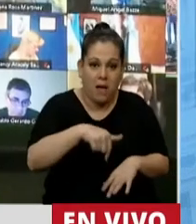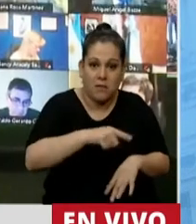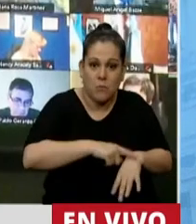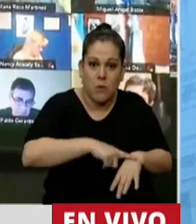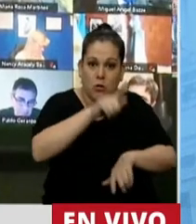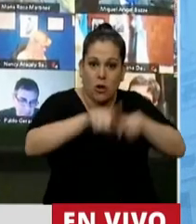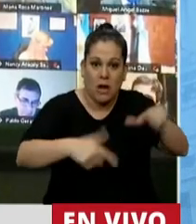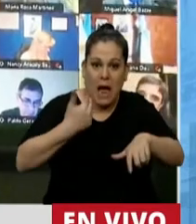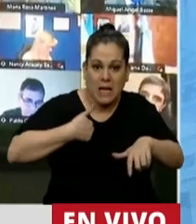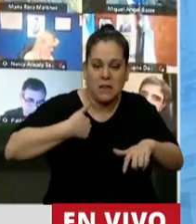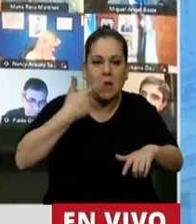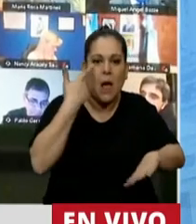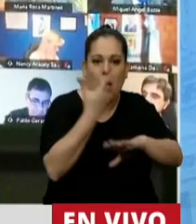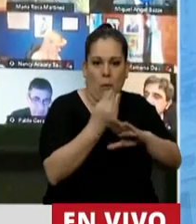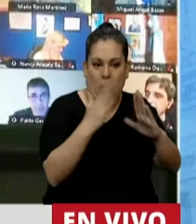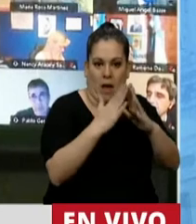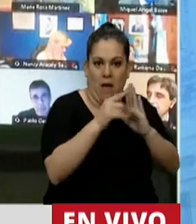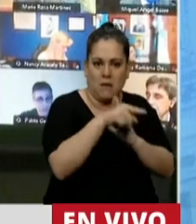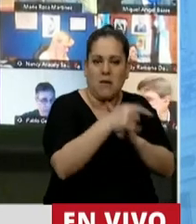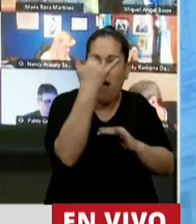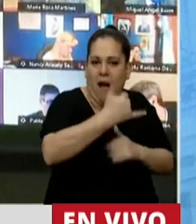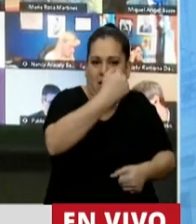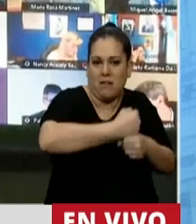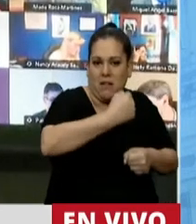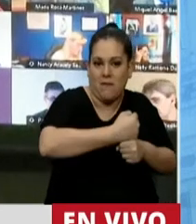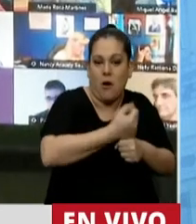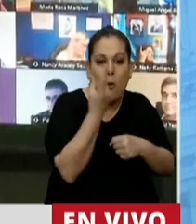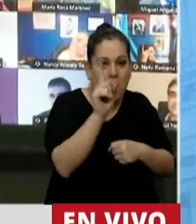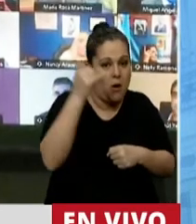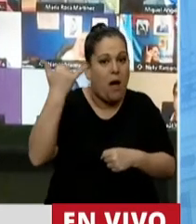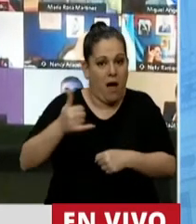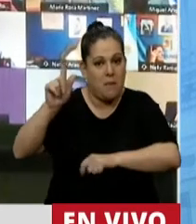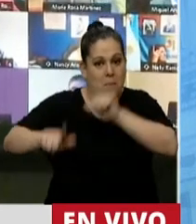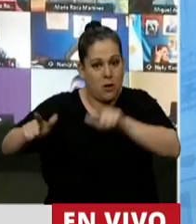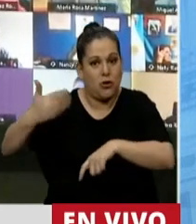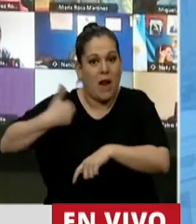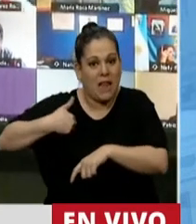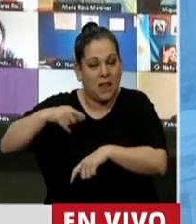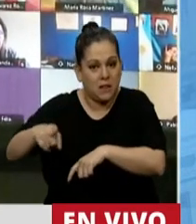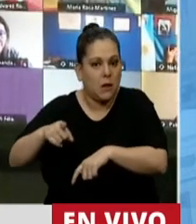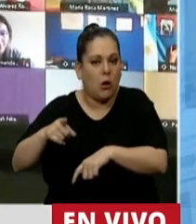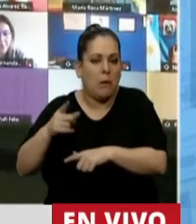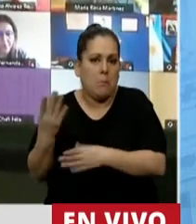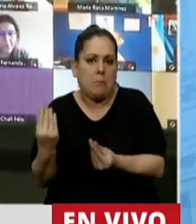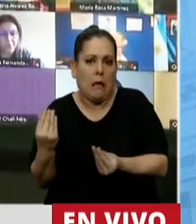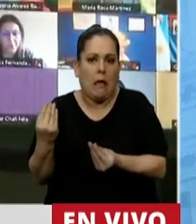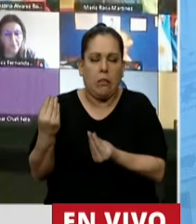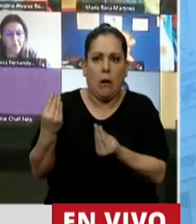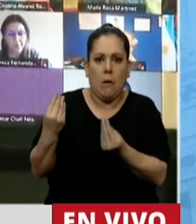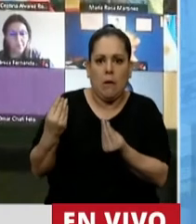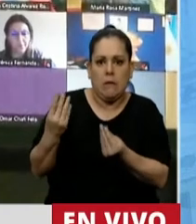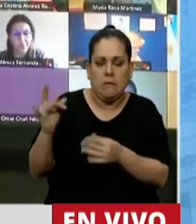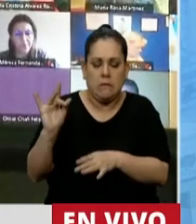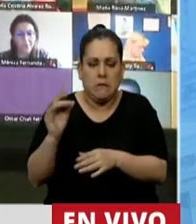que tienen trabajo, pero hay argentinos que tienen miedo de perder el trabajo y